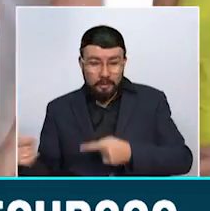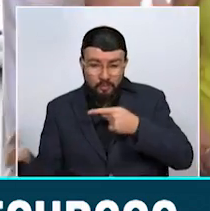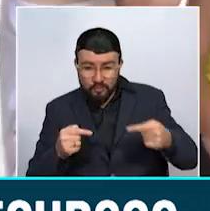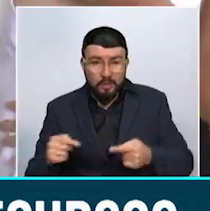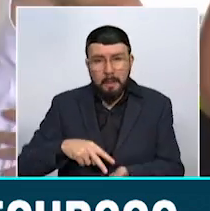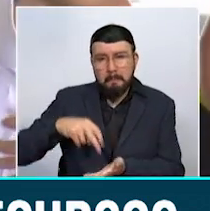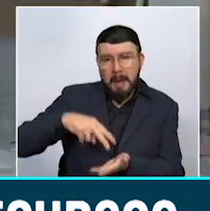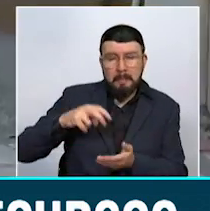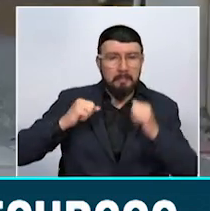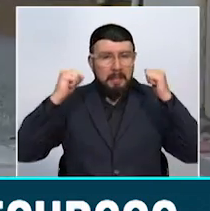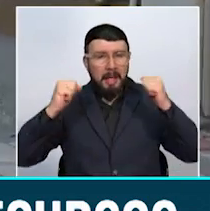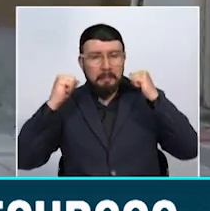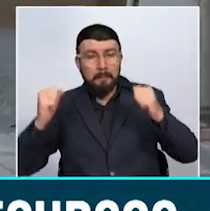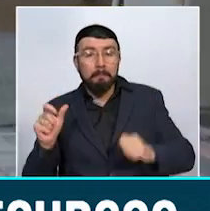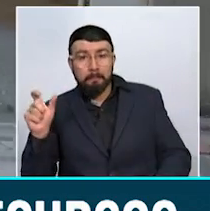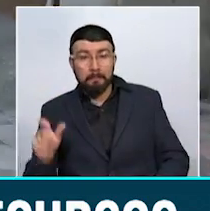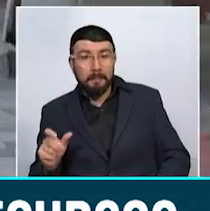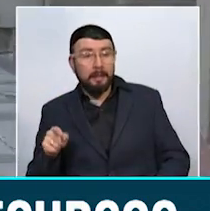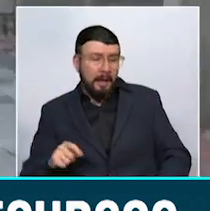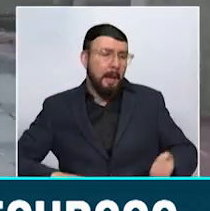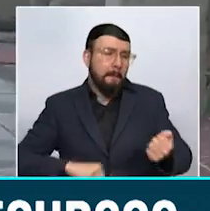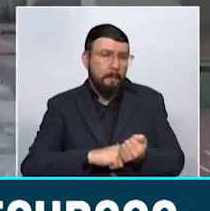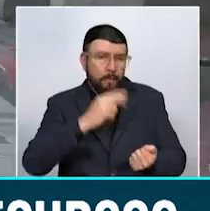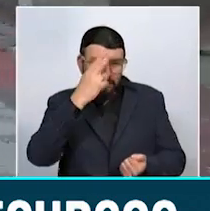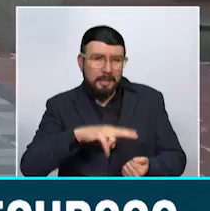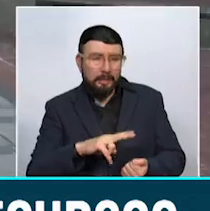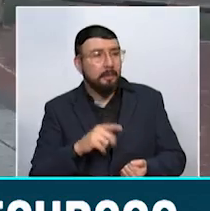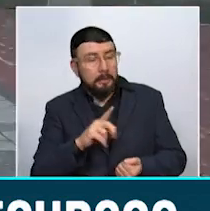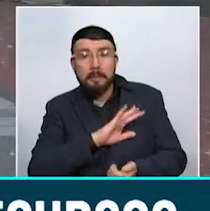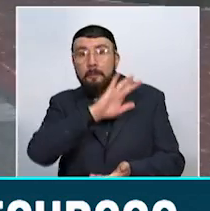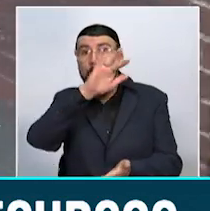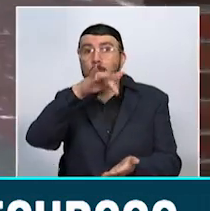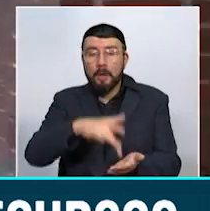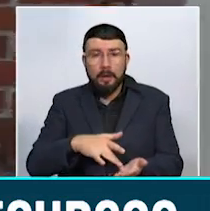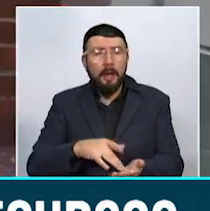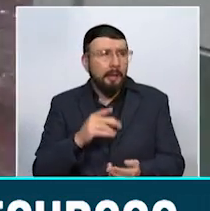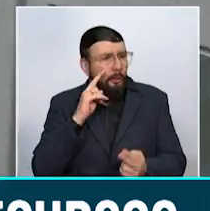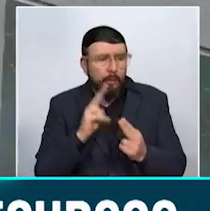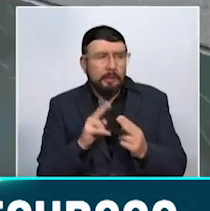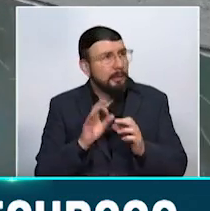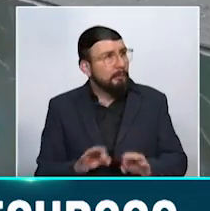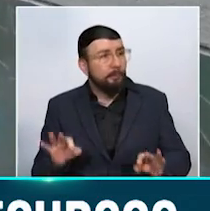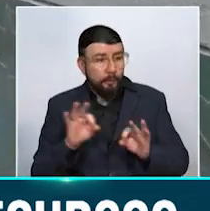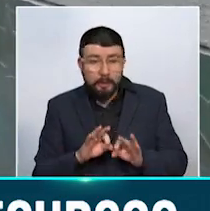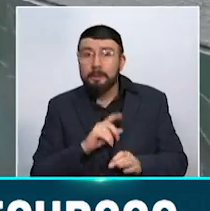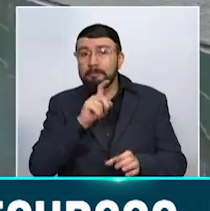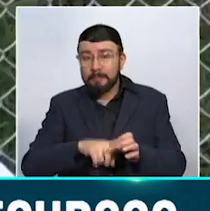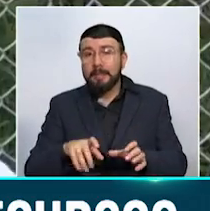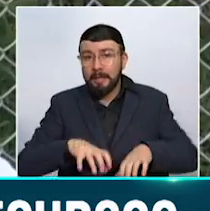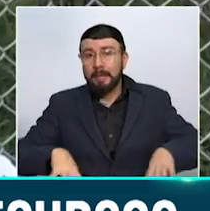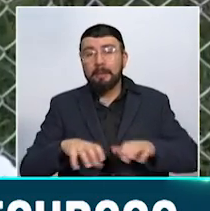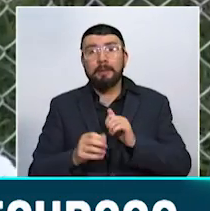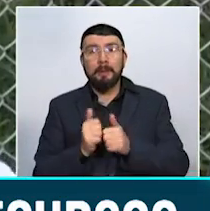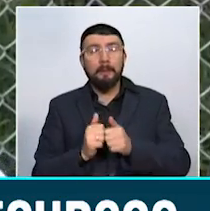Margie Quintero apoya a su hijo Brian Steve Cortés para que participe. Por eso, conocen la importancia de este evento deportivo.